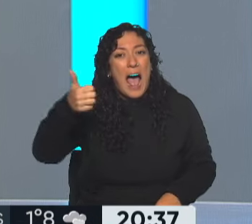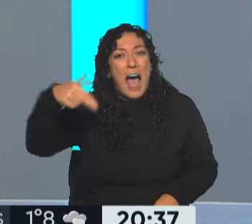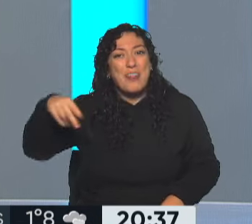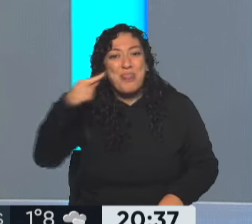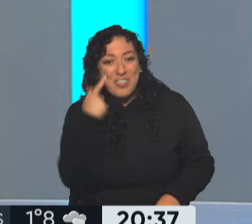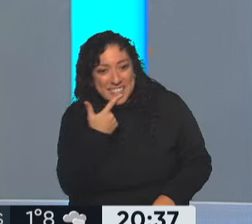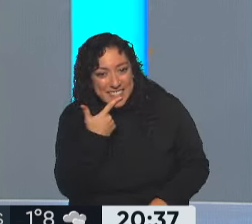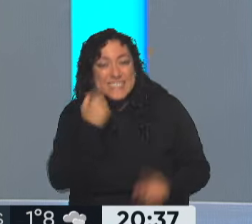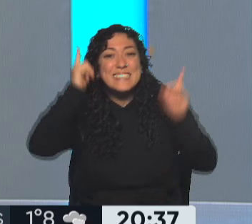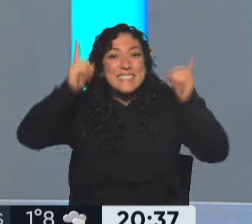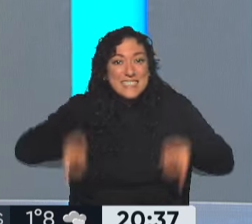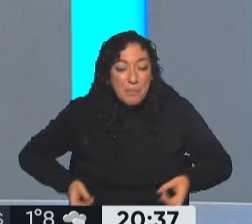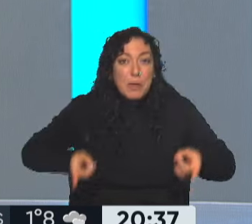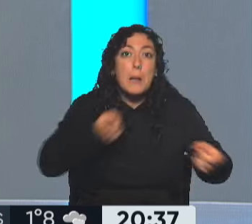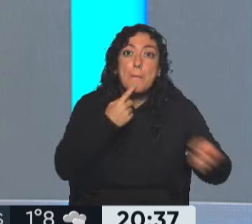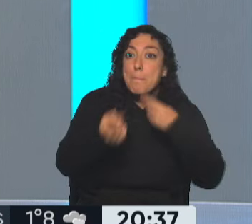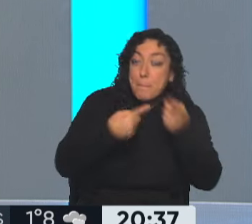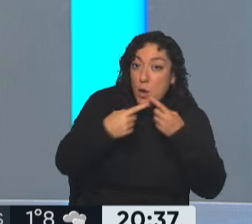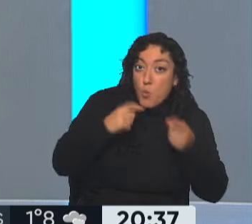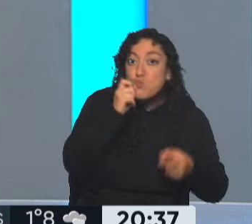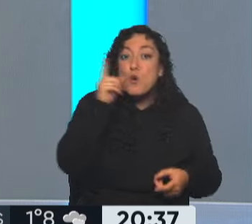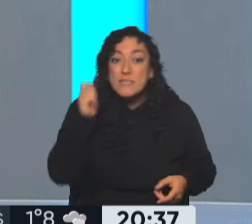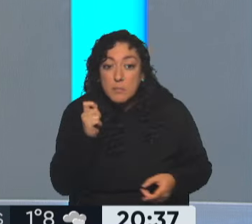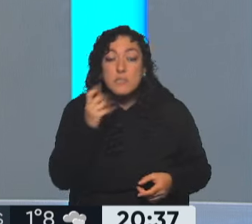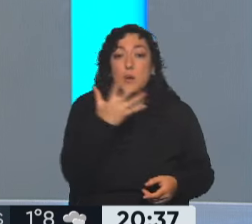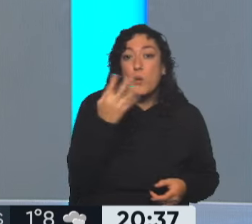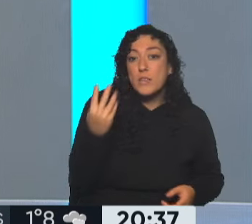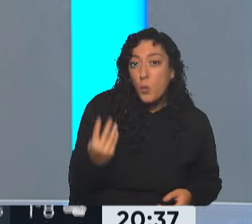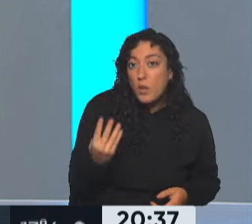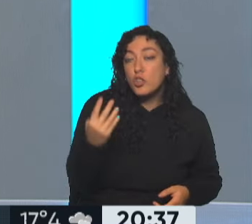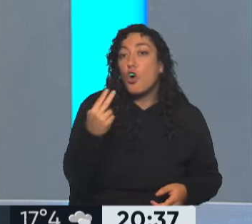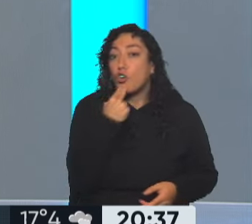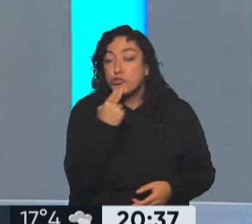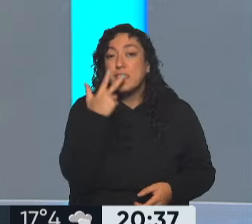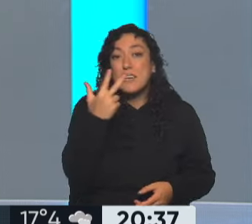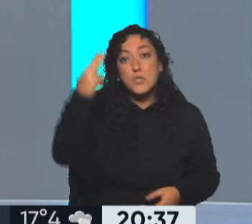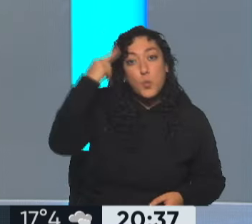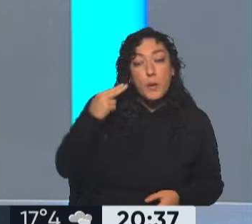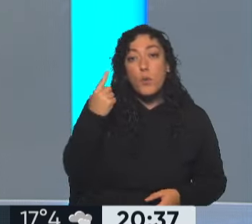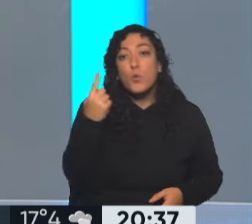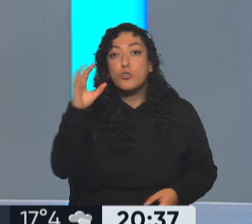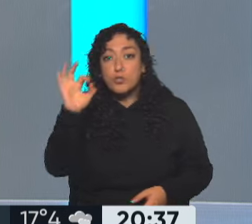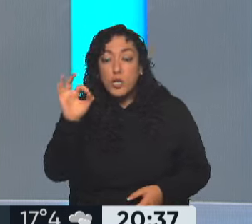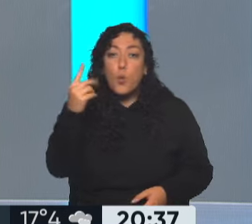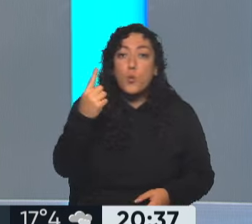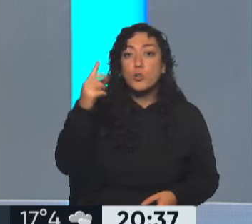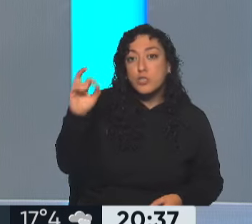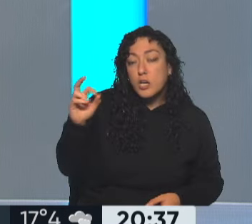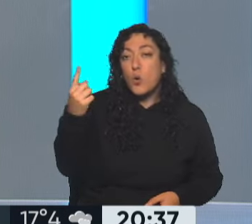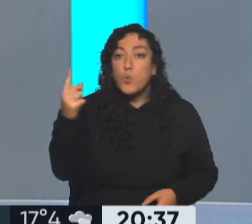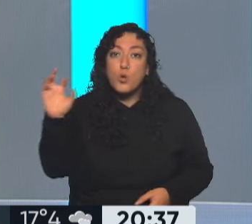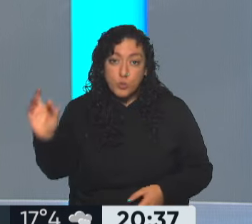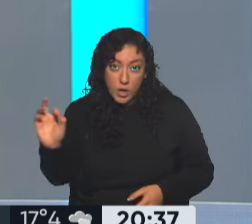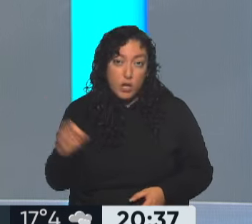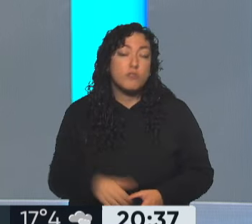también se pueden hacer preguntas por WhatsApp al 5411 39101010. Es